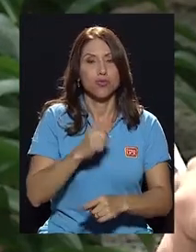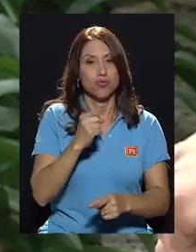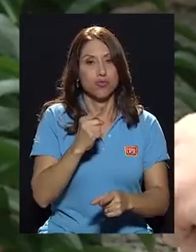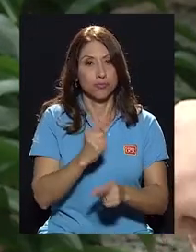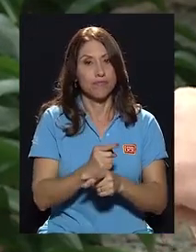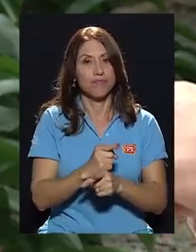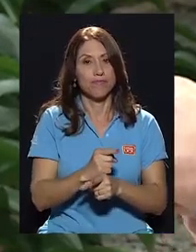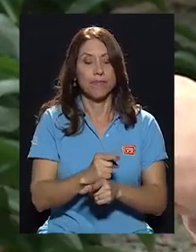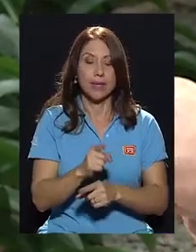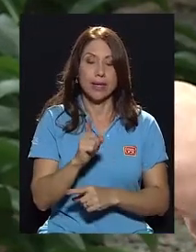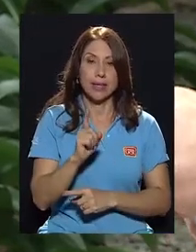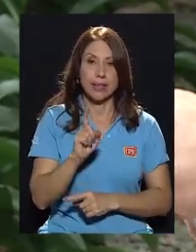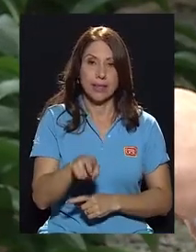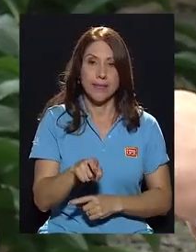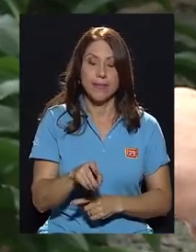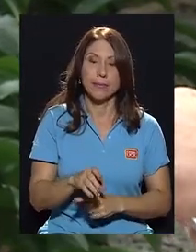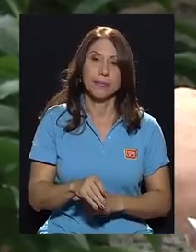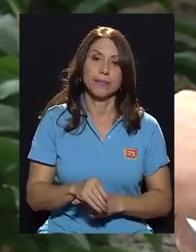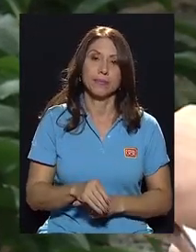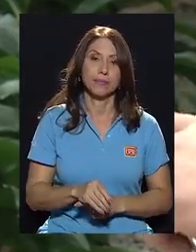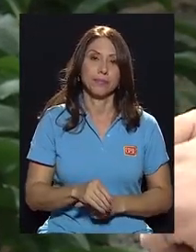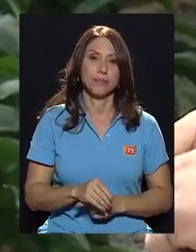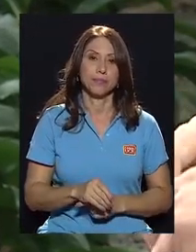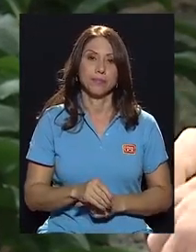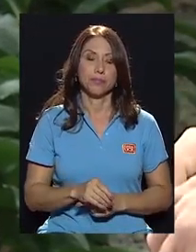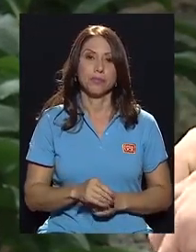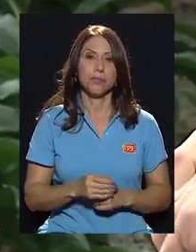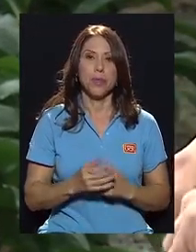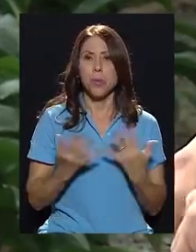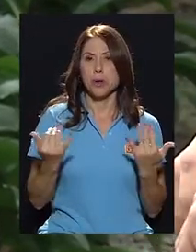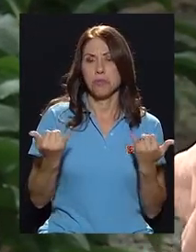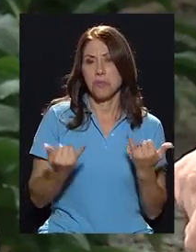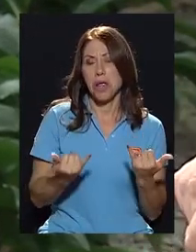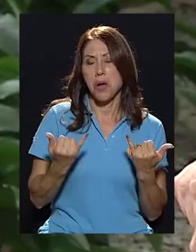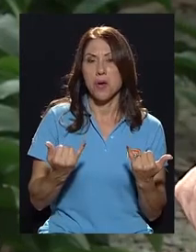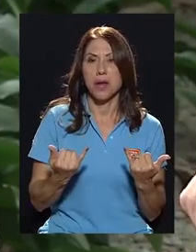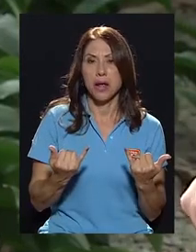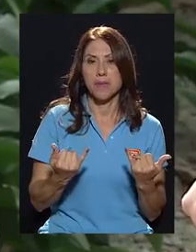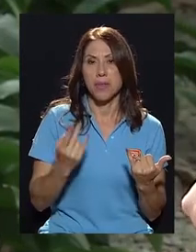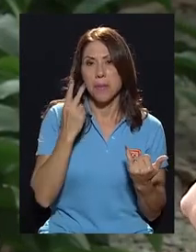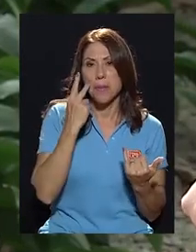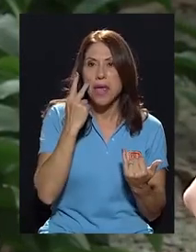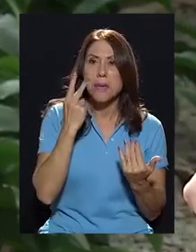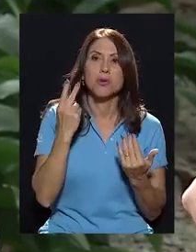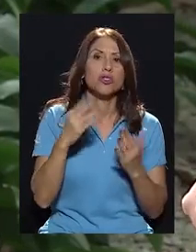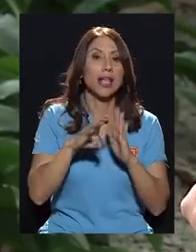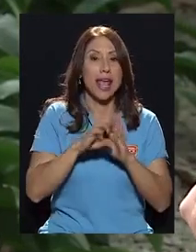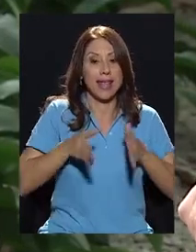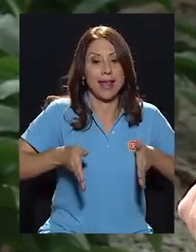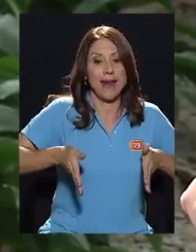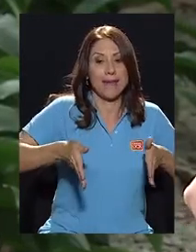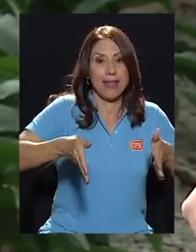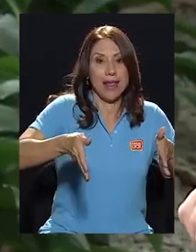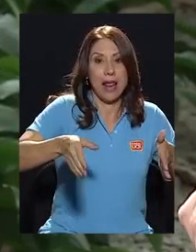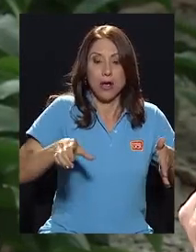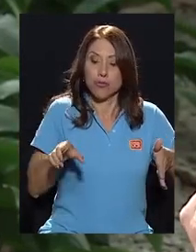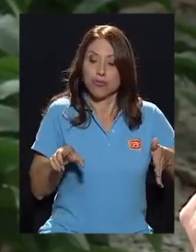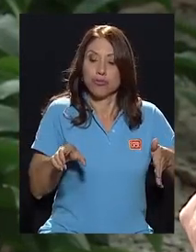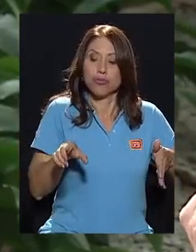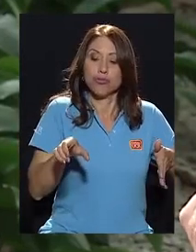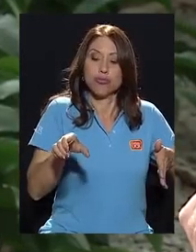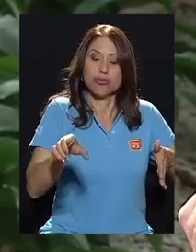parte de eso. Y ahora vemos que hay ciclovías y que hay